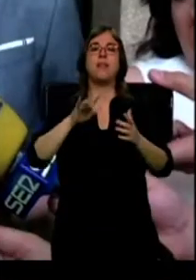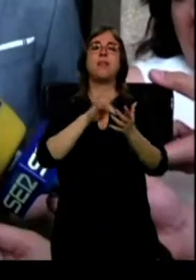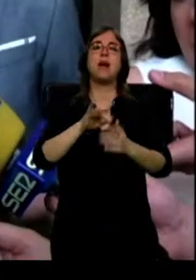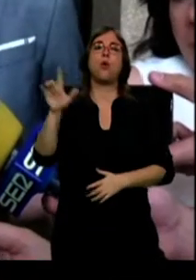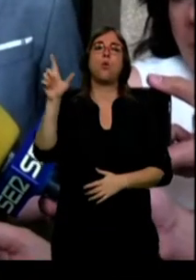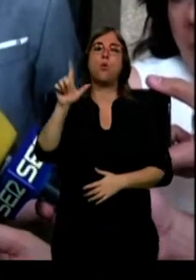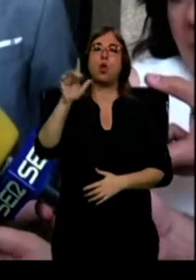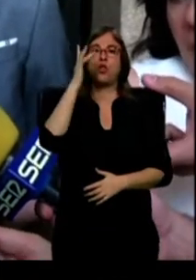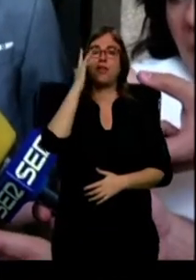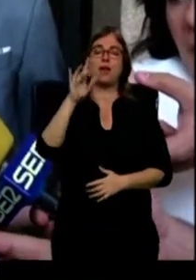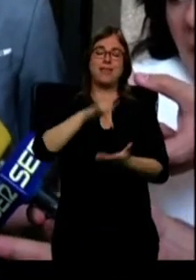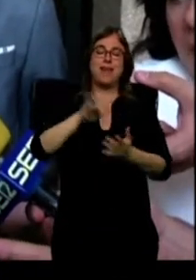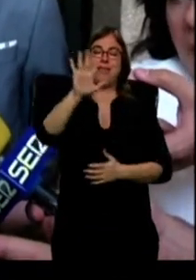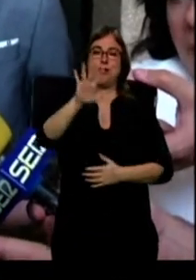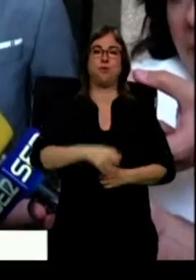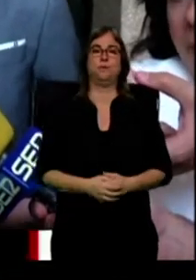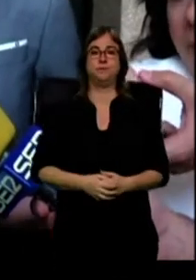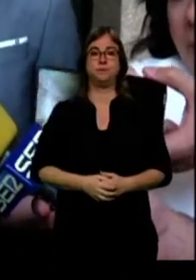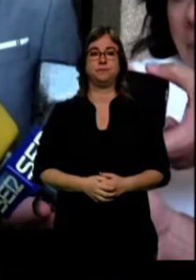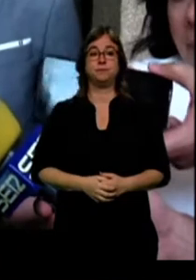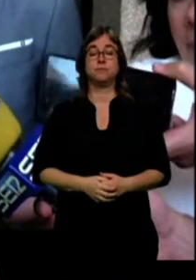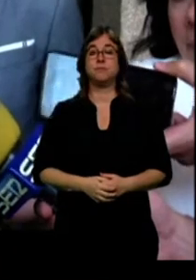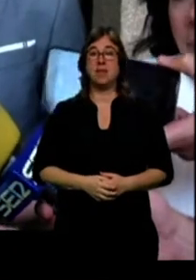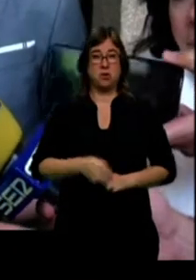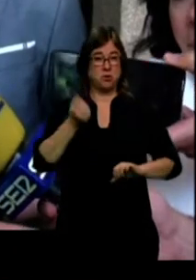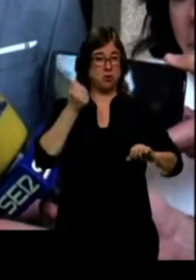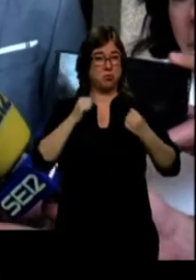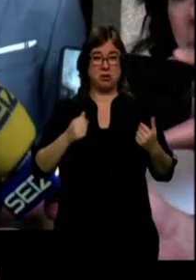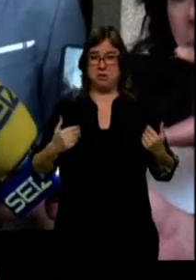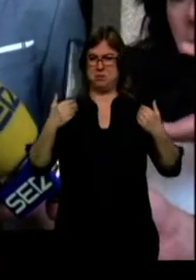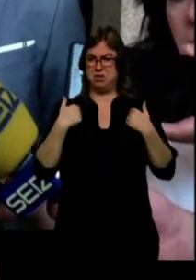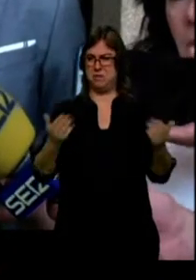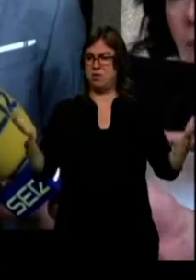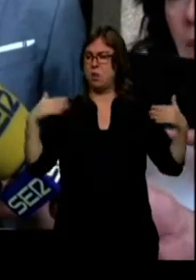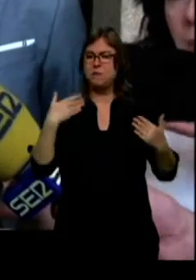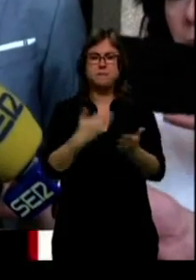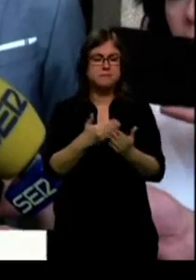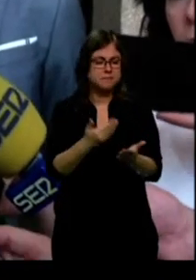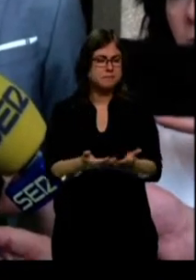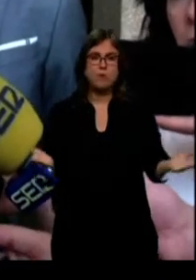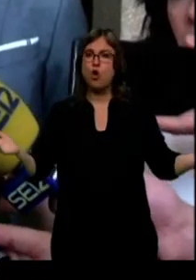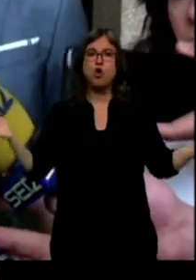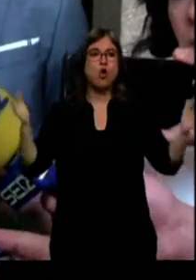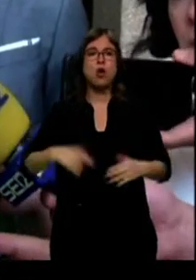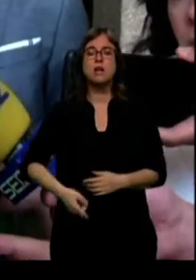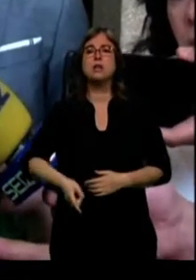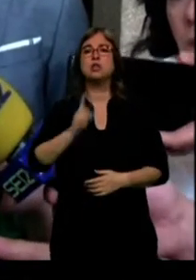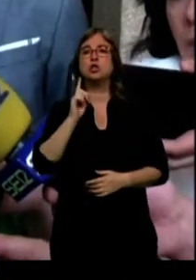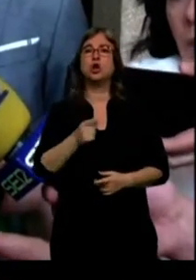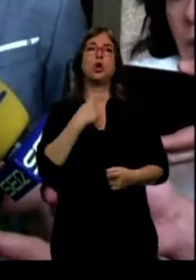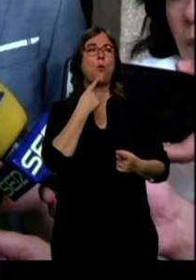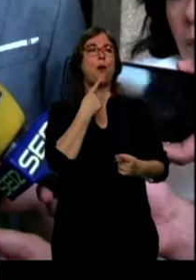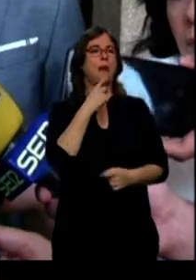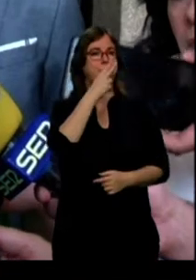Un comportamiento absolutamente irresponsable, sin ningún fundamento jurídico. Solo hay argumentos de tipo partidista en lo que